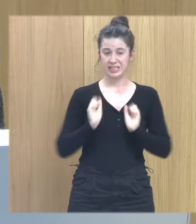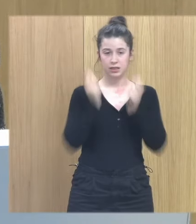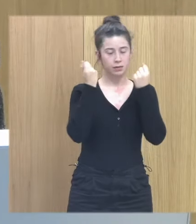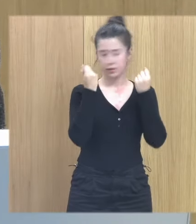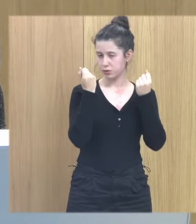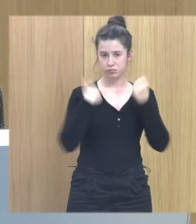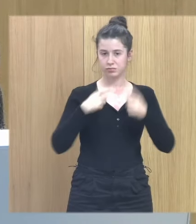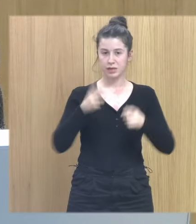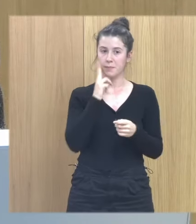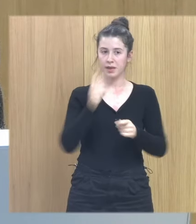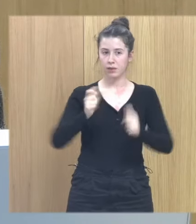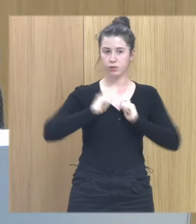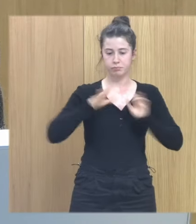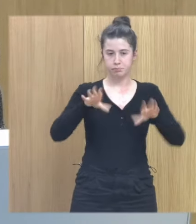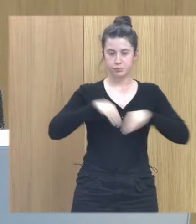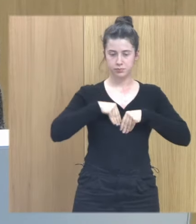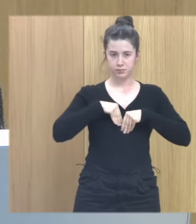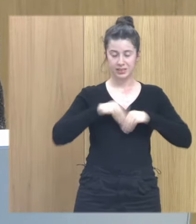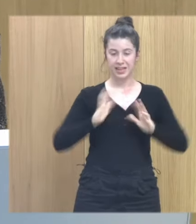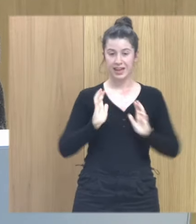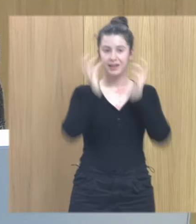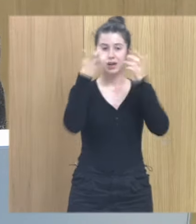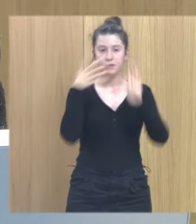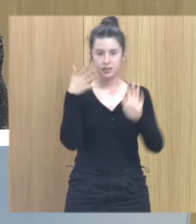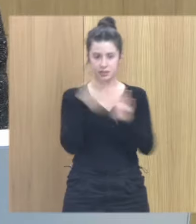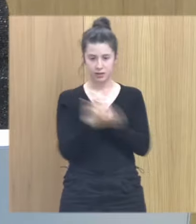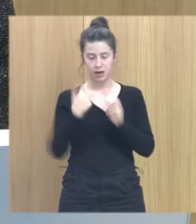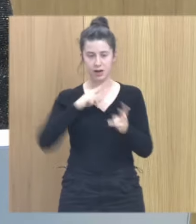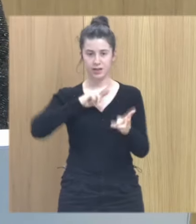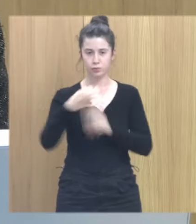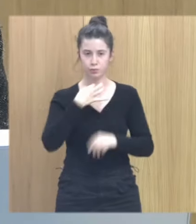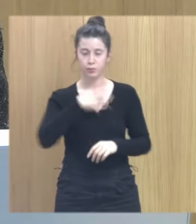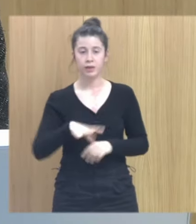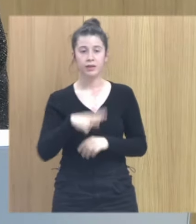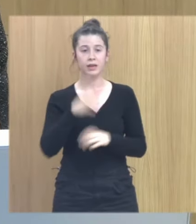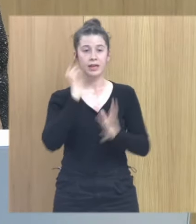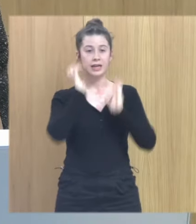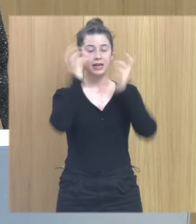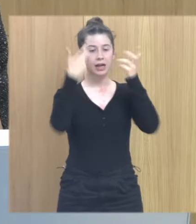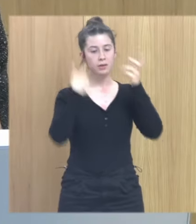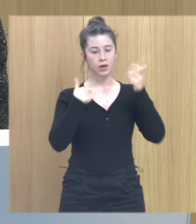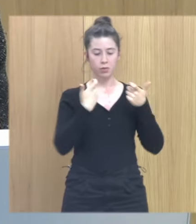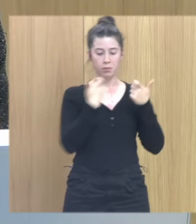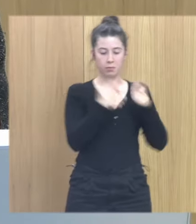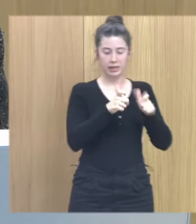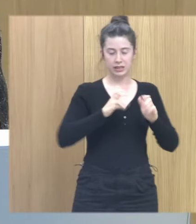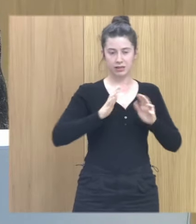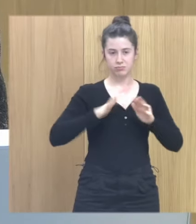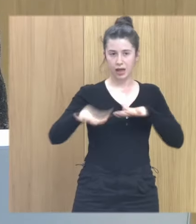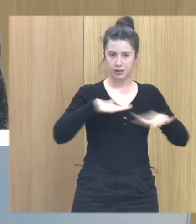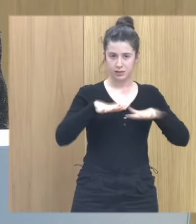es la rabia la que nos saca del peligro es la rabia la que nos permite reaccionar con lo cual es la rabia la parte activa de la protección los